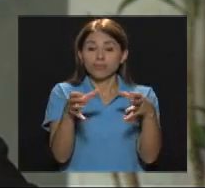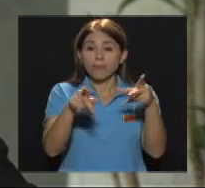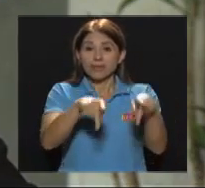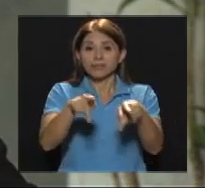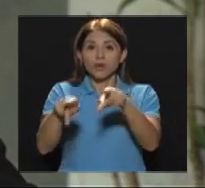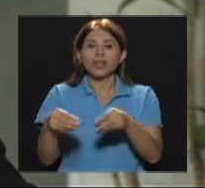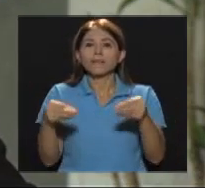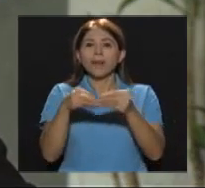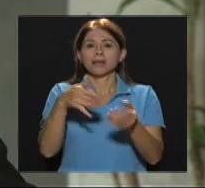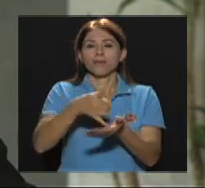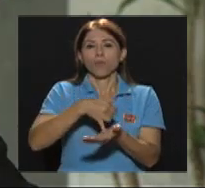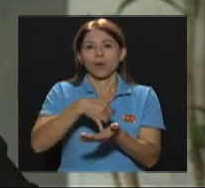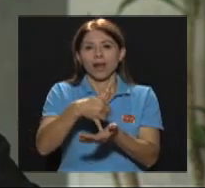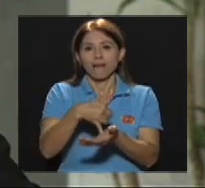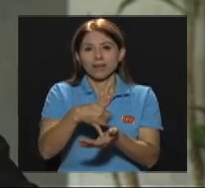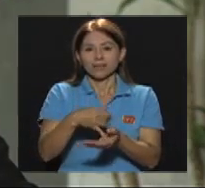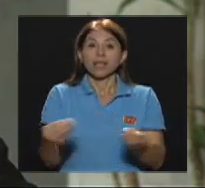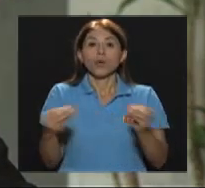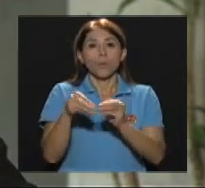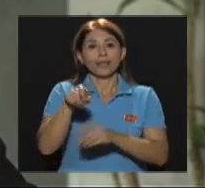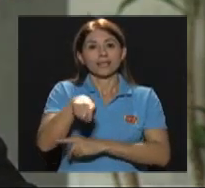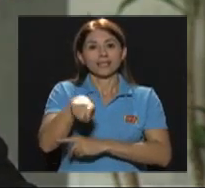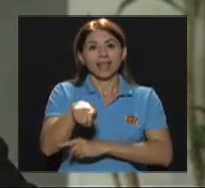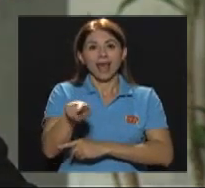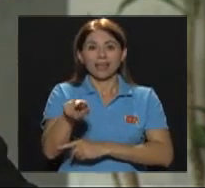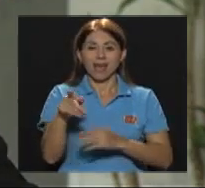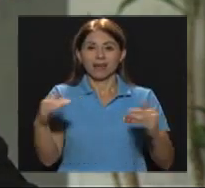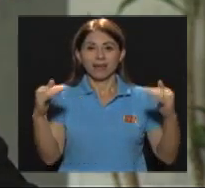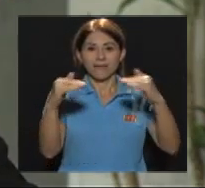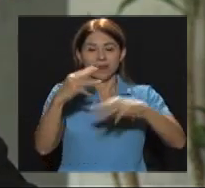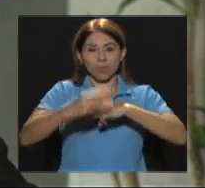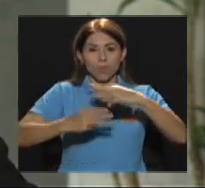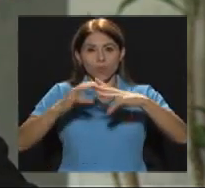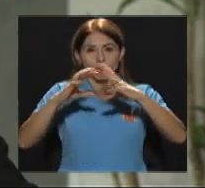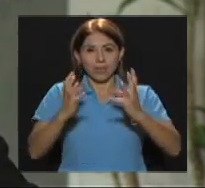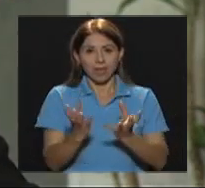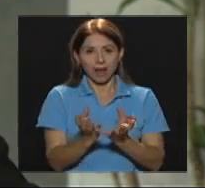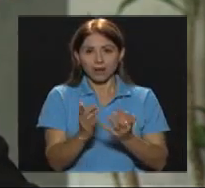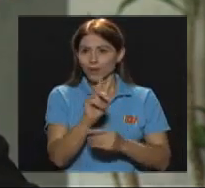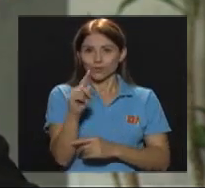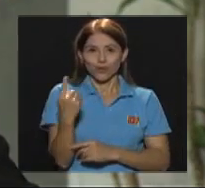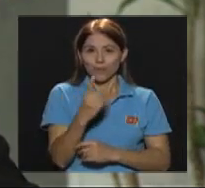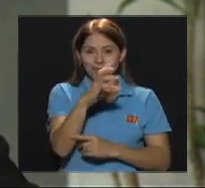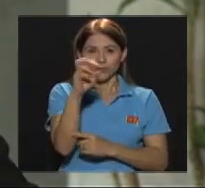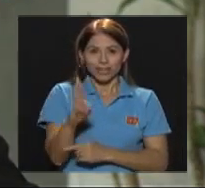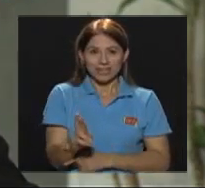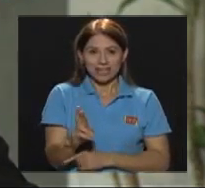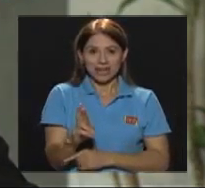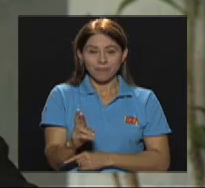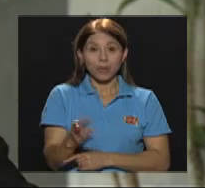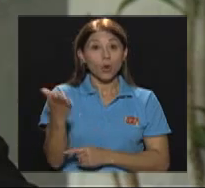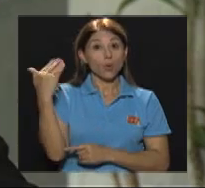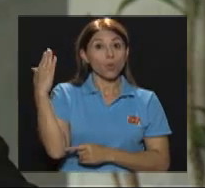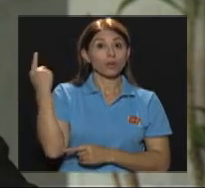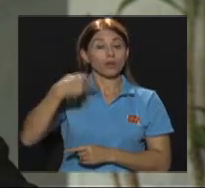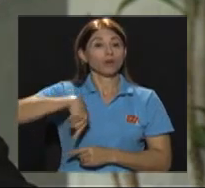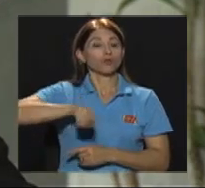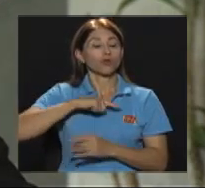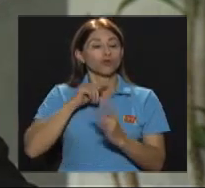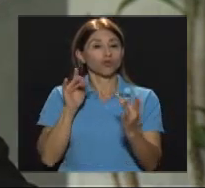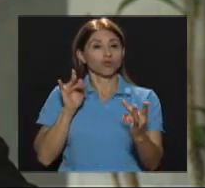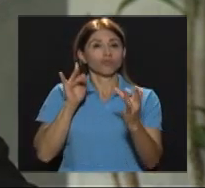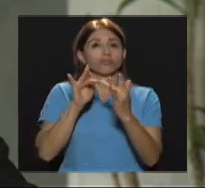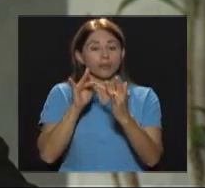vulnerables Y con más necesidad, no solo en el país, sino a nivel mundial Cuando se nos tocó las puertas para